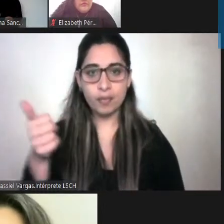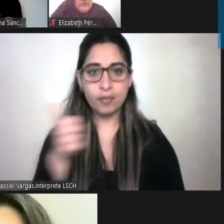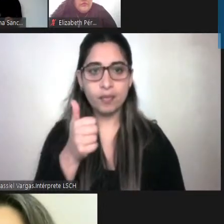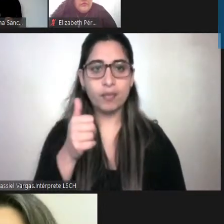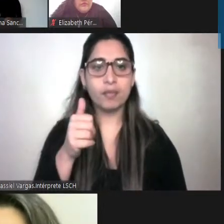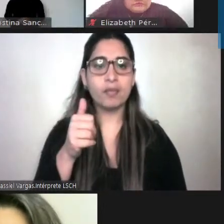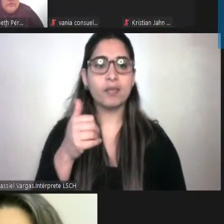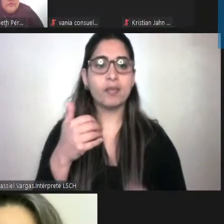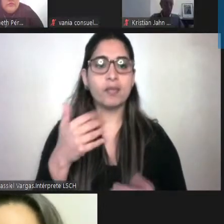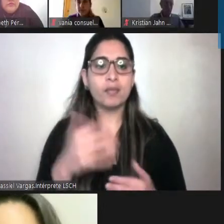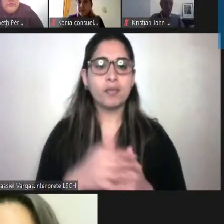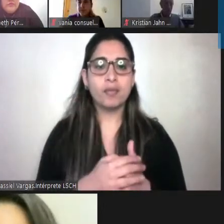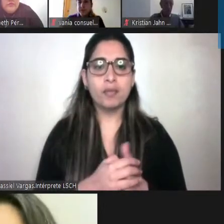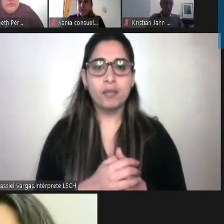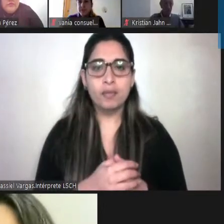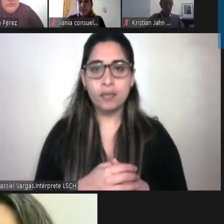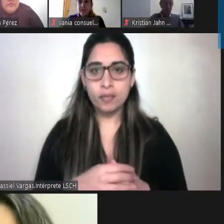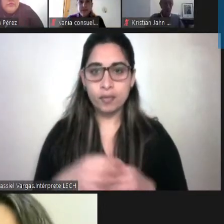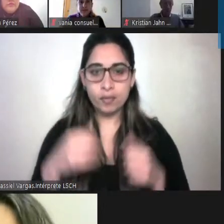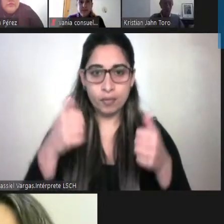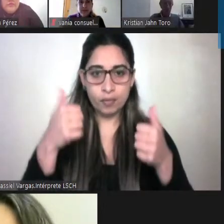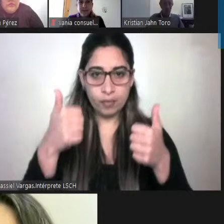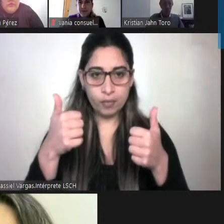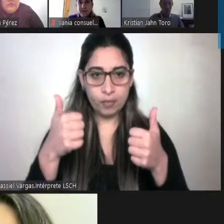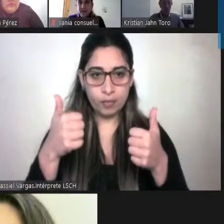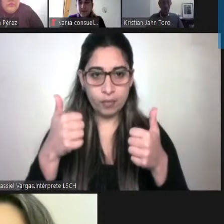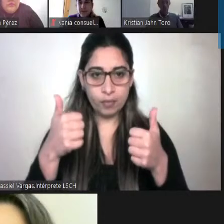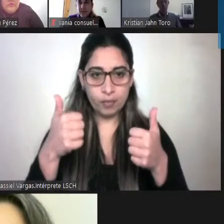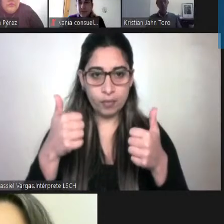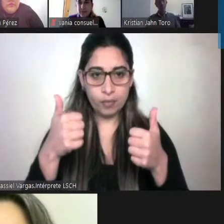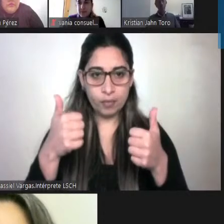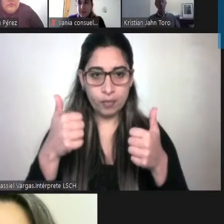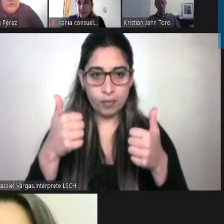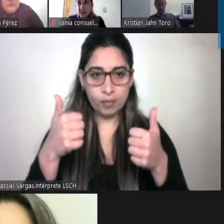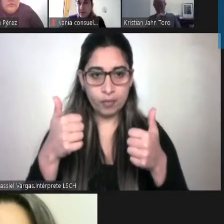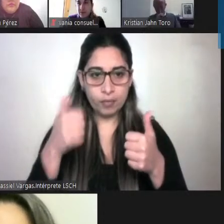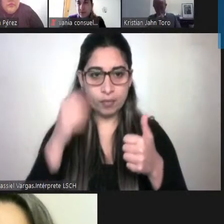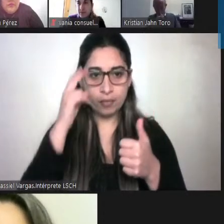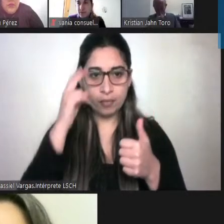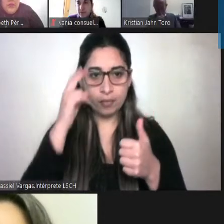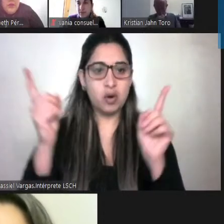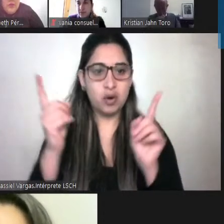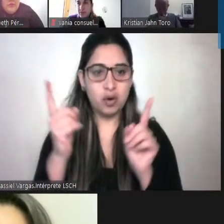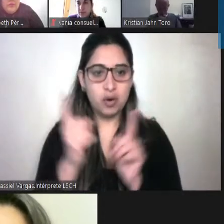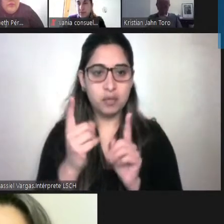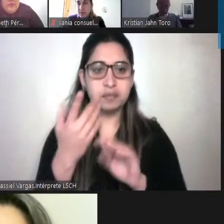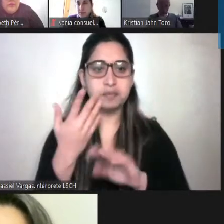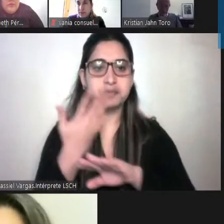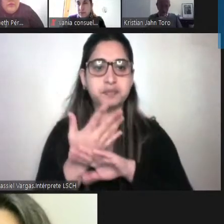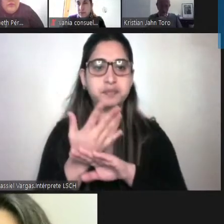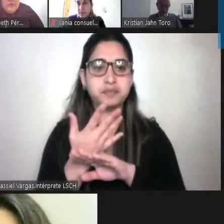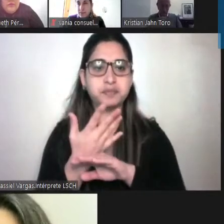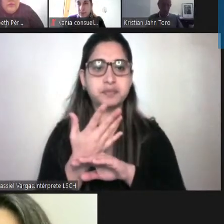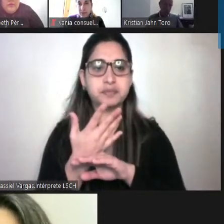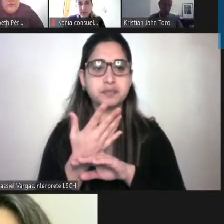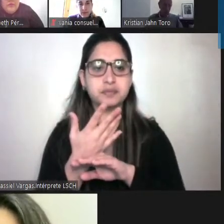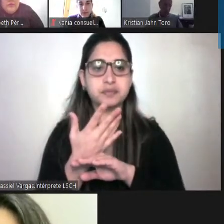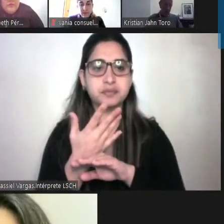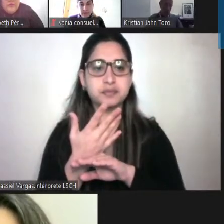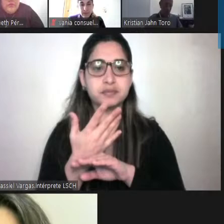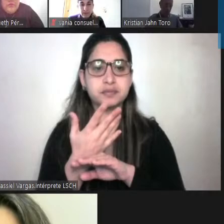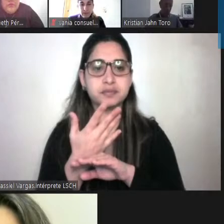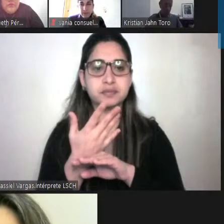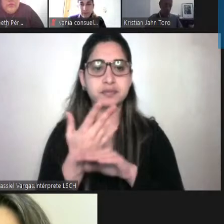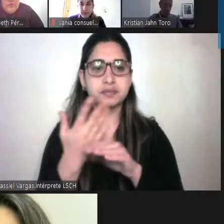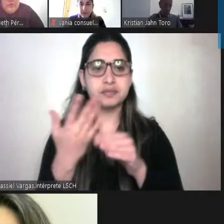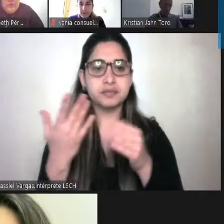estamos ya en el corolario de esta actividad así que tienen digamos